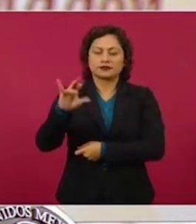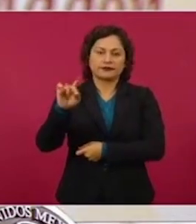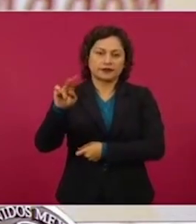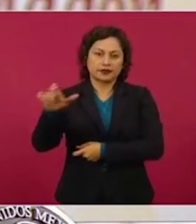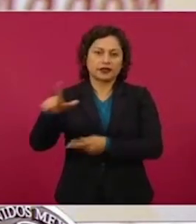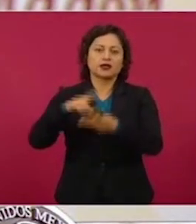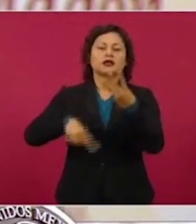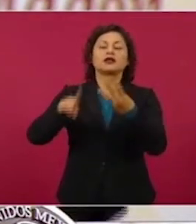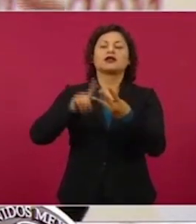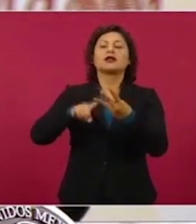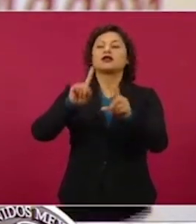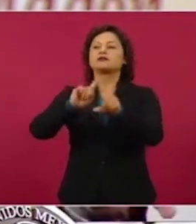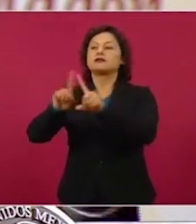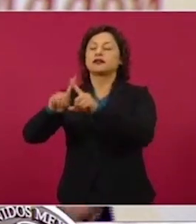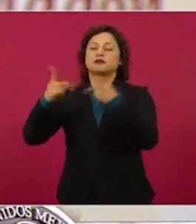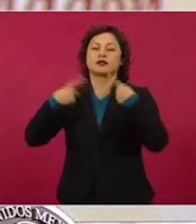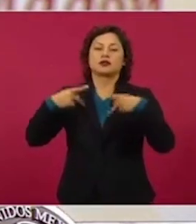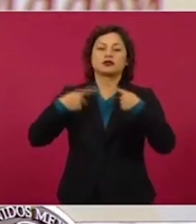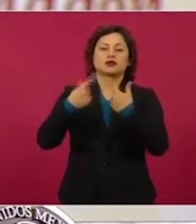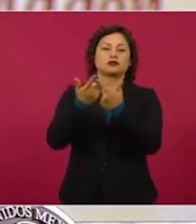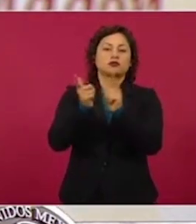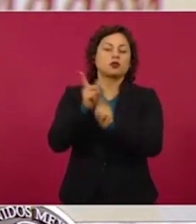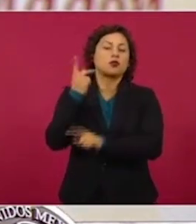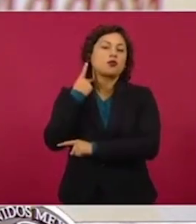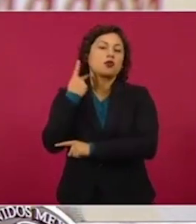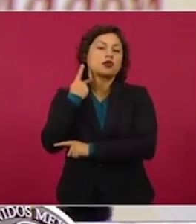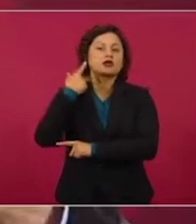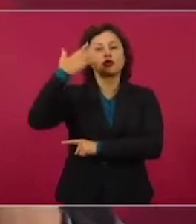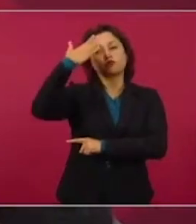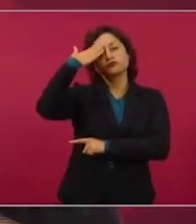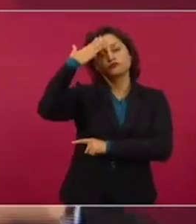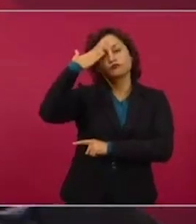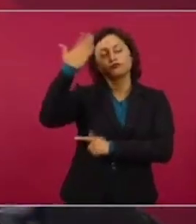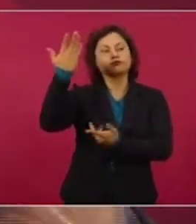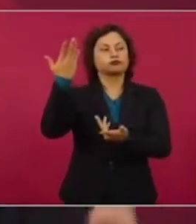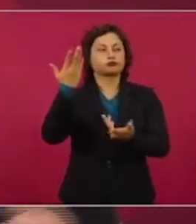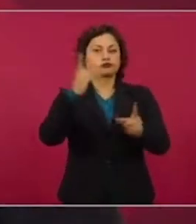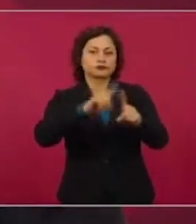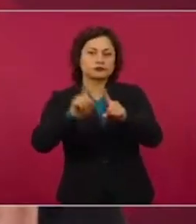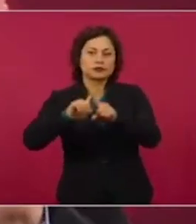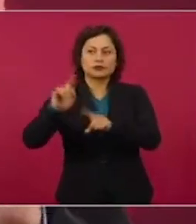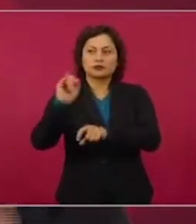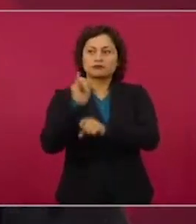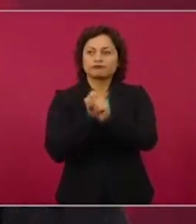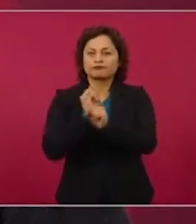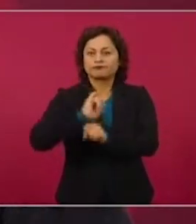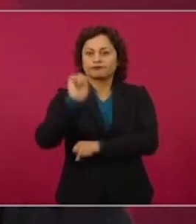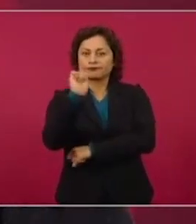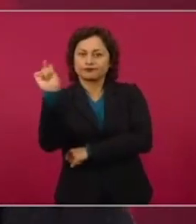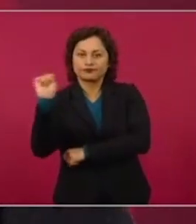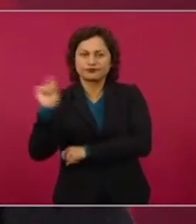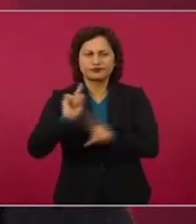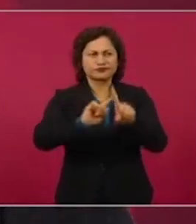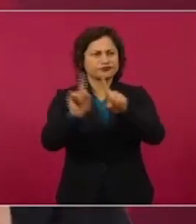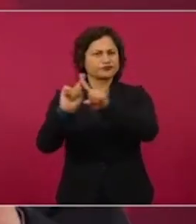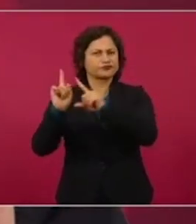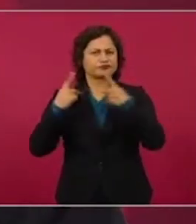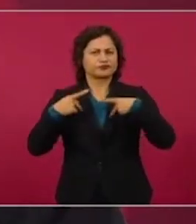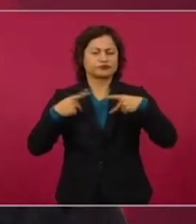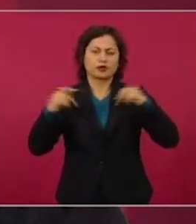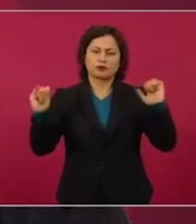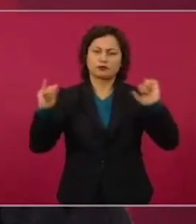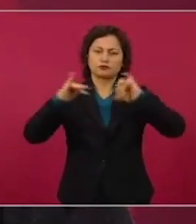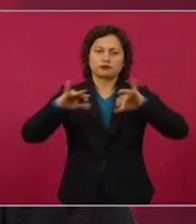partidistas, dirigentes políticos, académicos, estudiosos. Y, pues